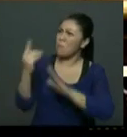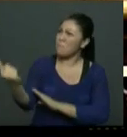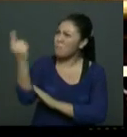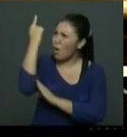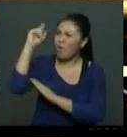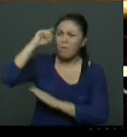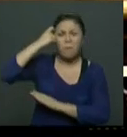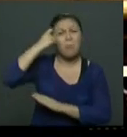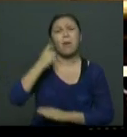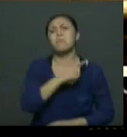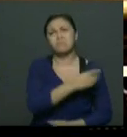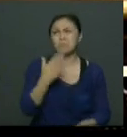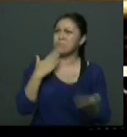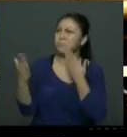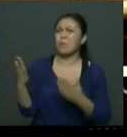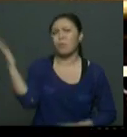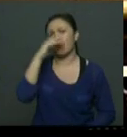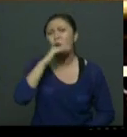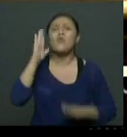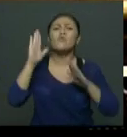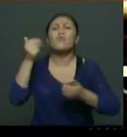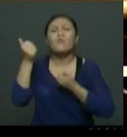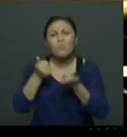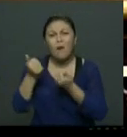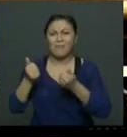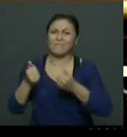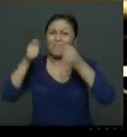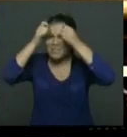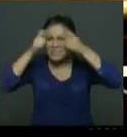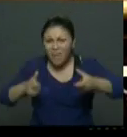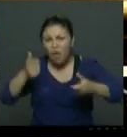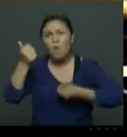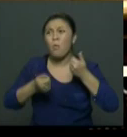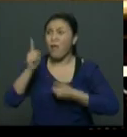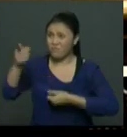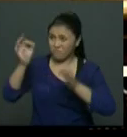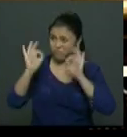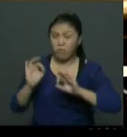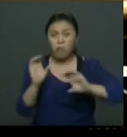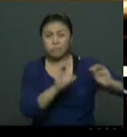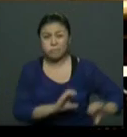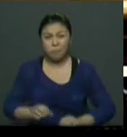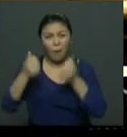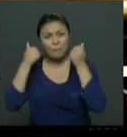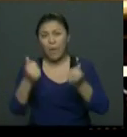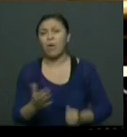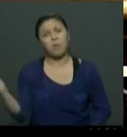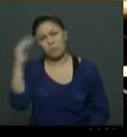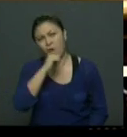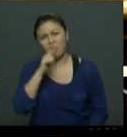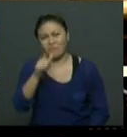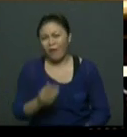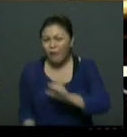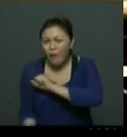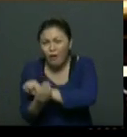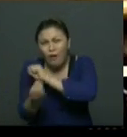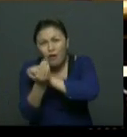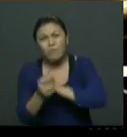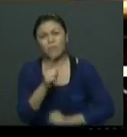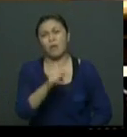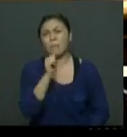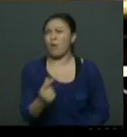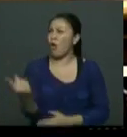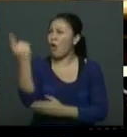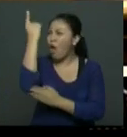instituciones del Estado moderno de cuenta de su mal funcionamiento, permeados por la corrupción, por la politiquería,